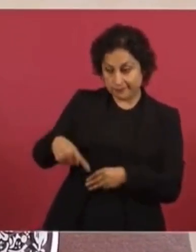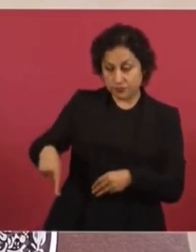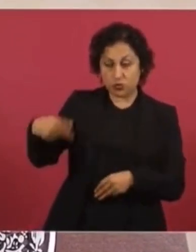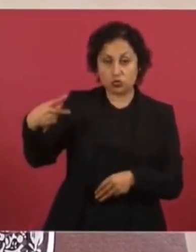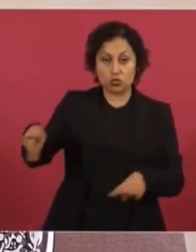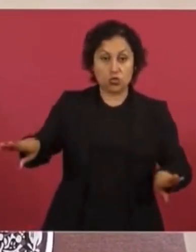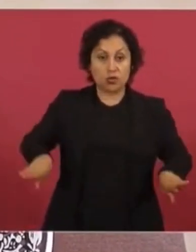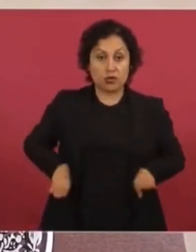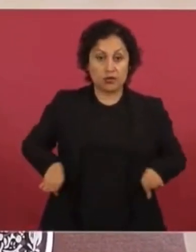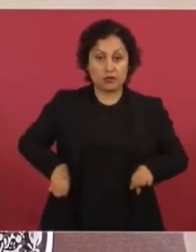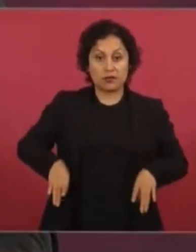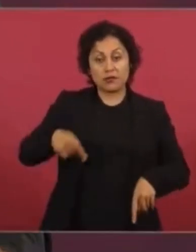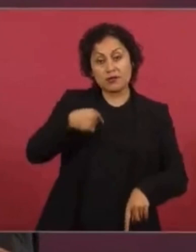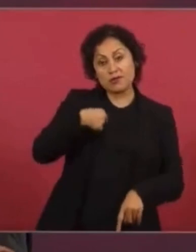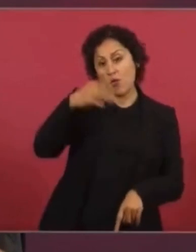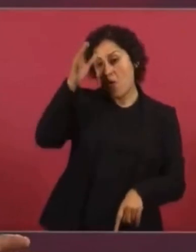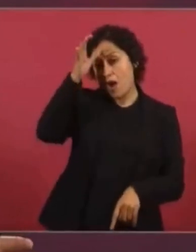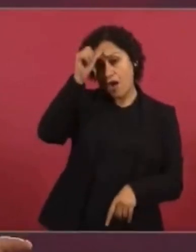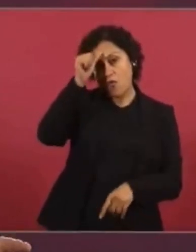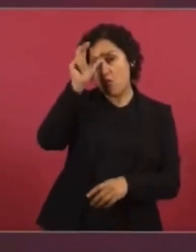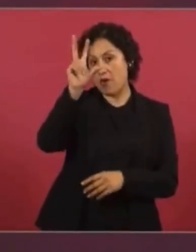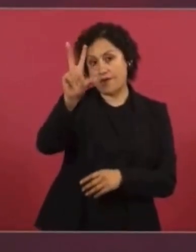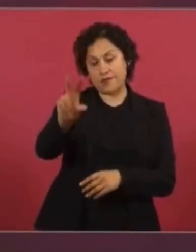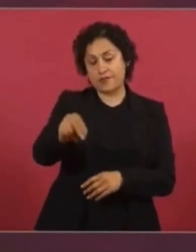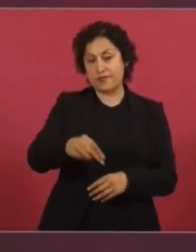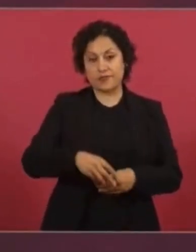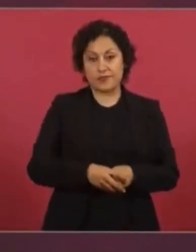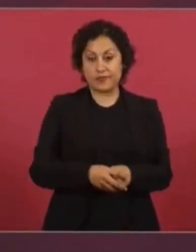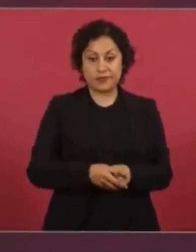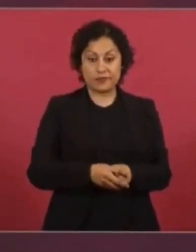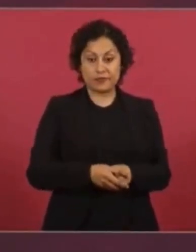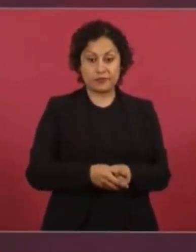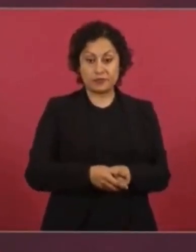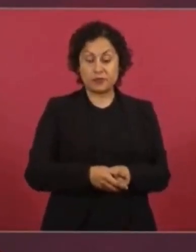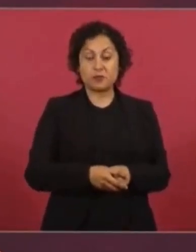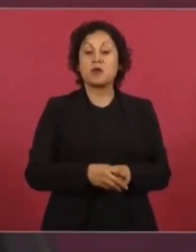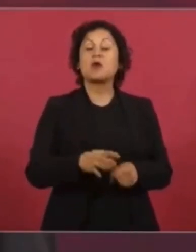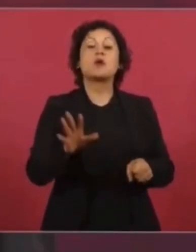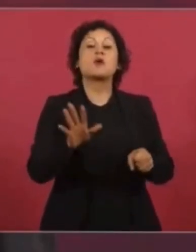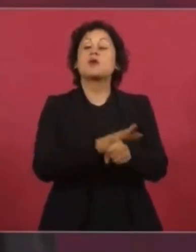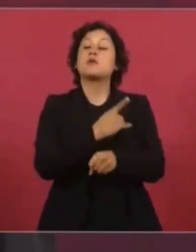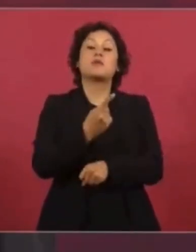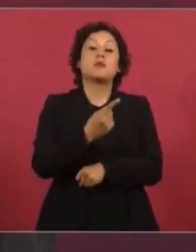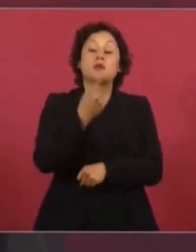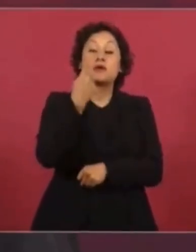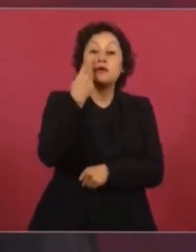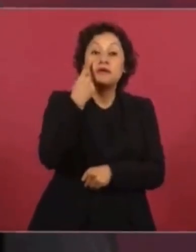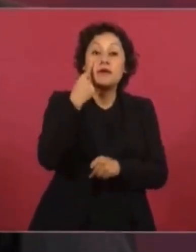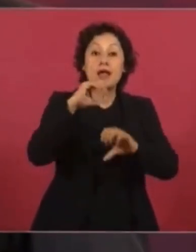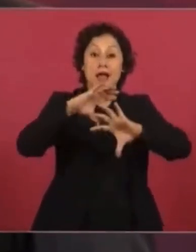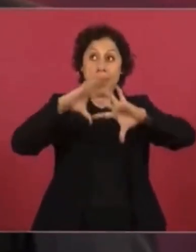en el mundo. La única doctrina de la derecha es la hipocresía. Gracias. Gracias.